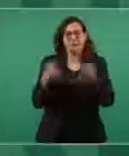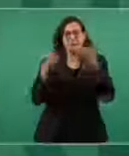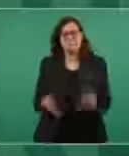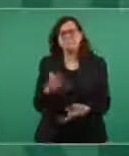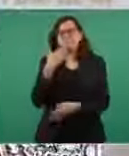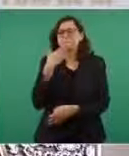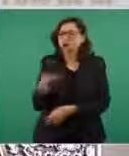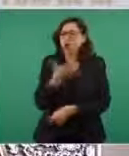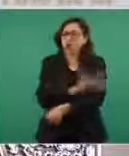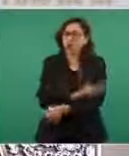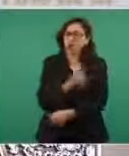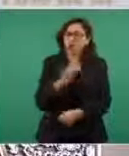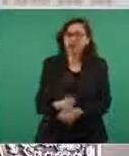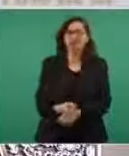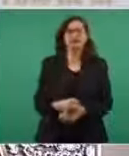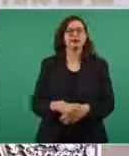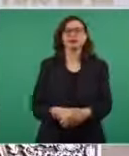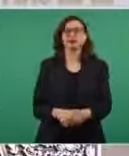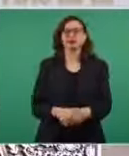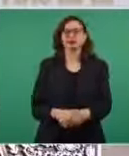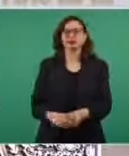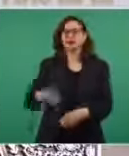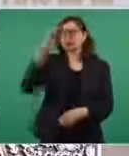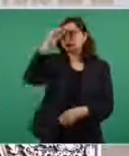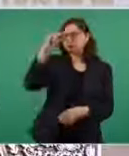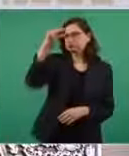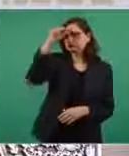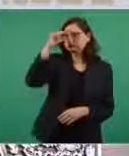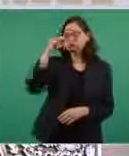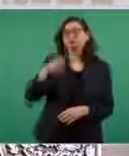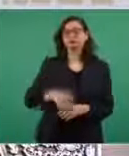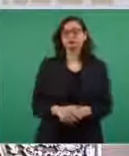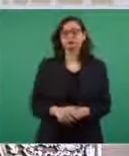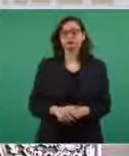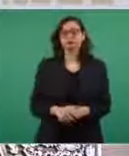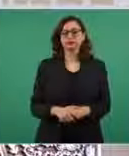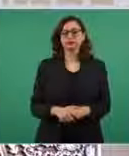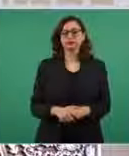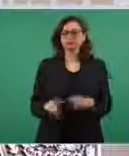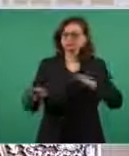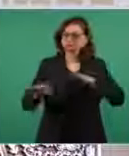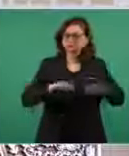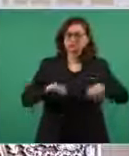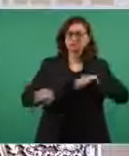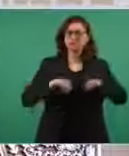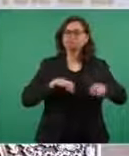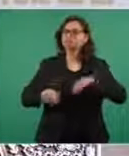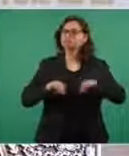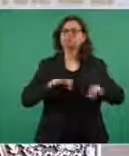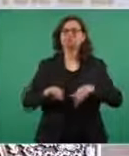además inteligente trabajador